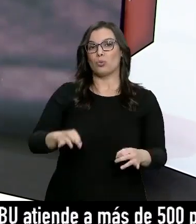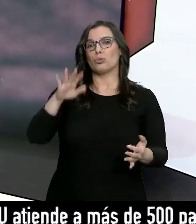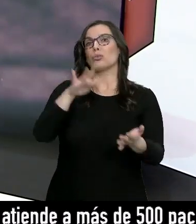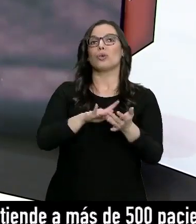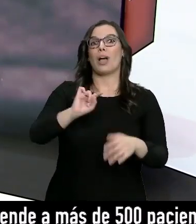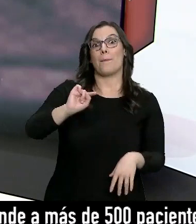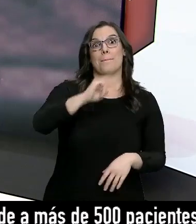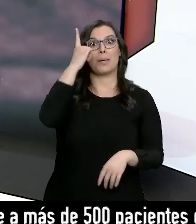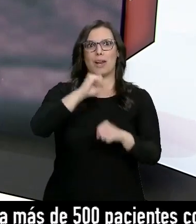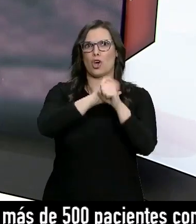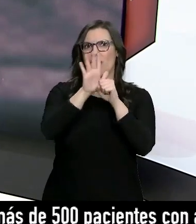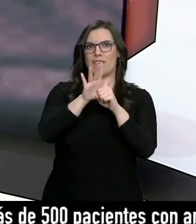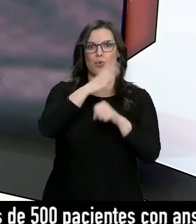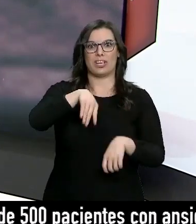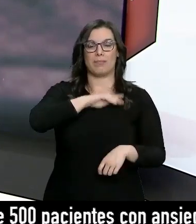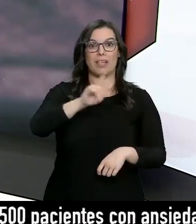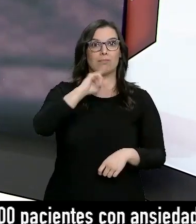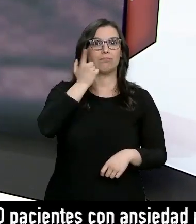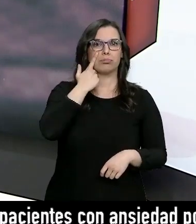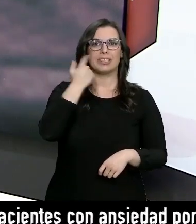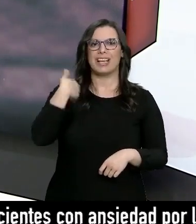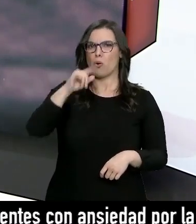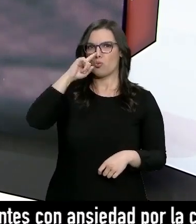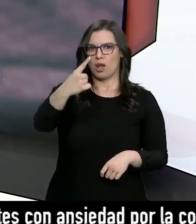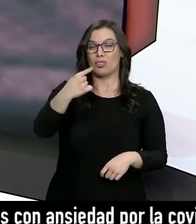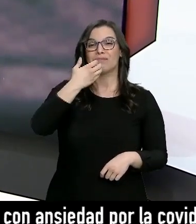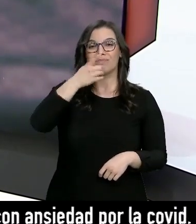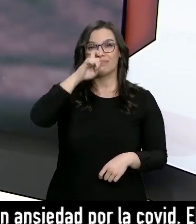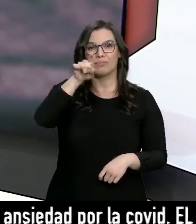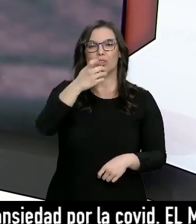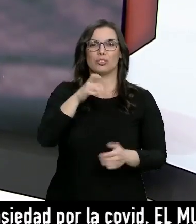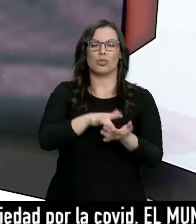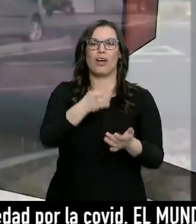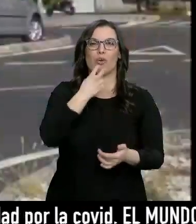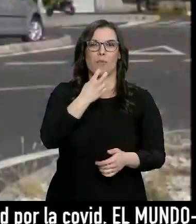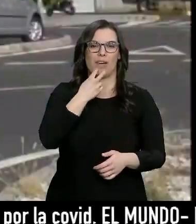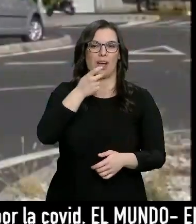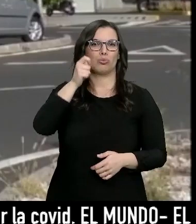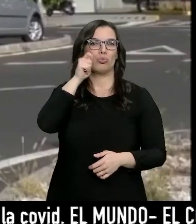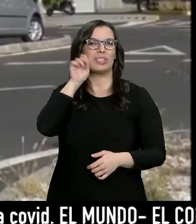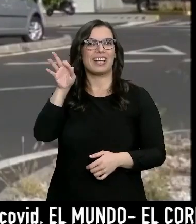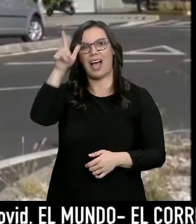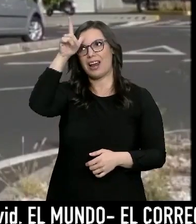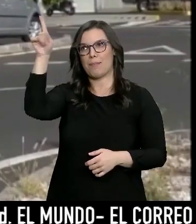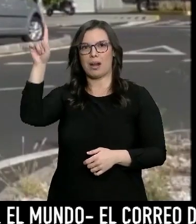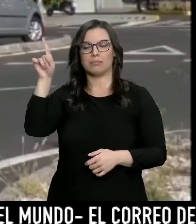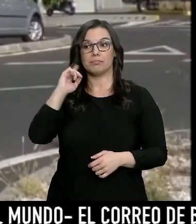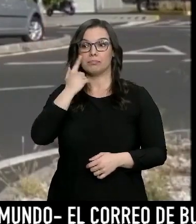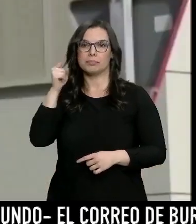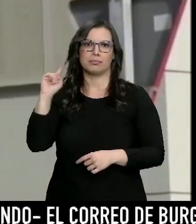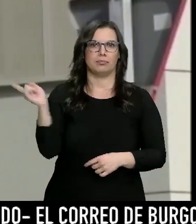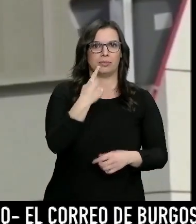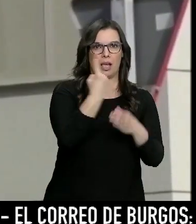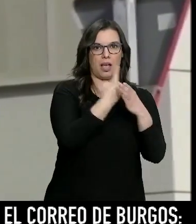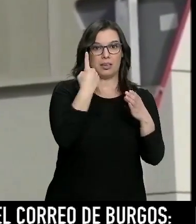caso confirmado de coronavirus en nuestro país. Fue, si se acuerdan, en La Gomera un turista alemán tuvo que ser aislado. En